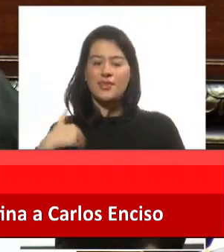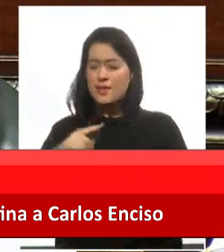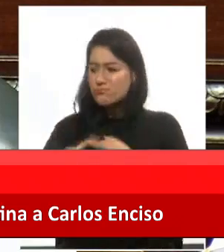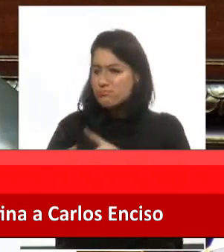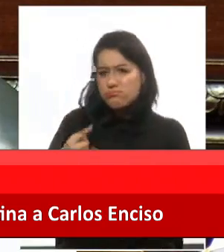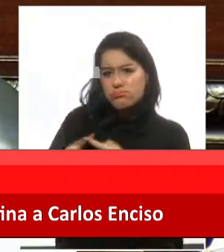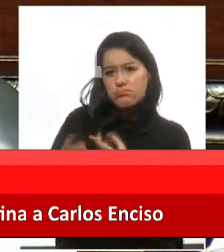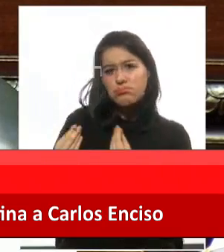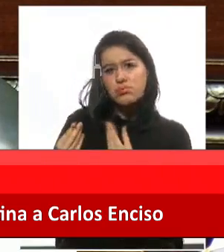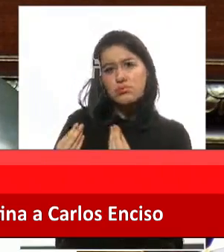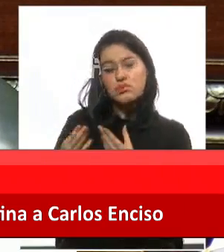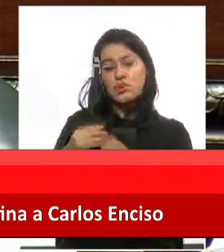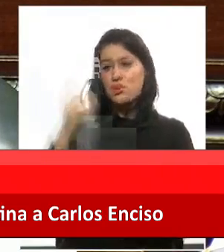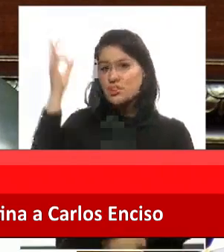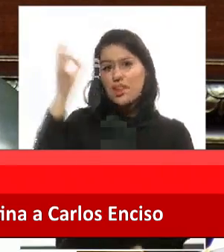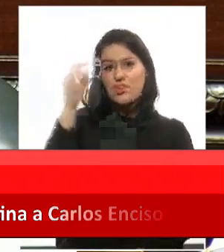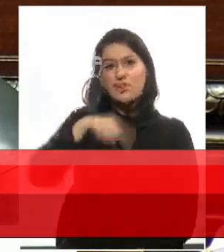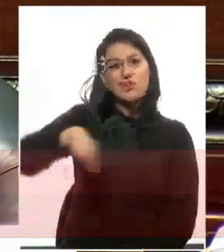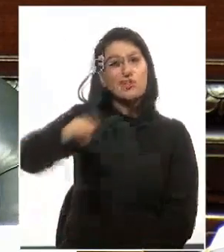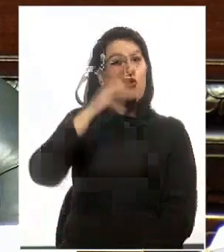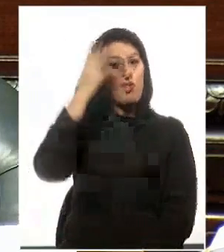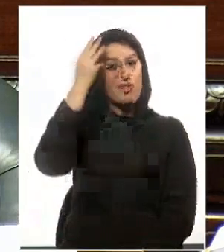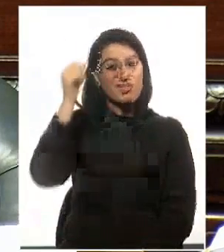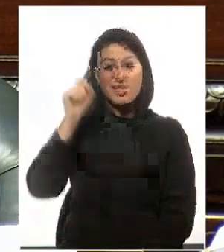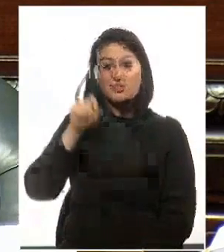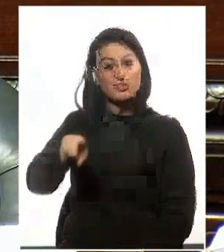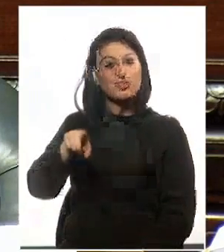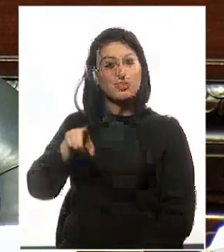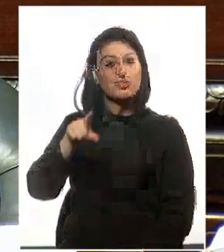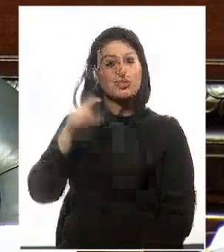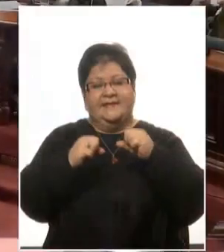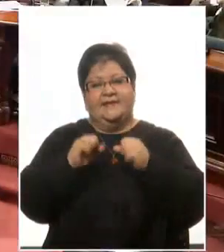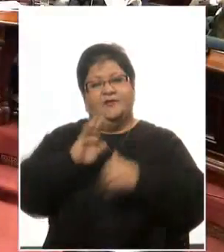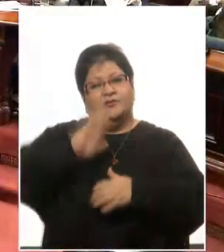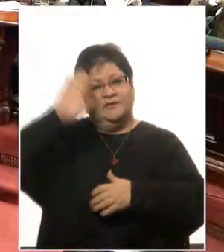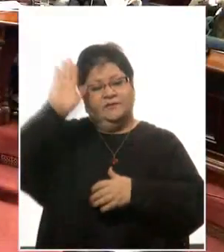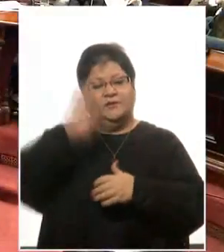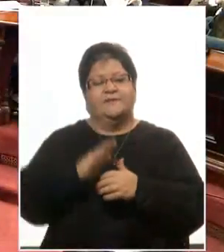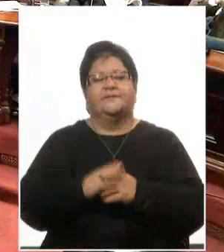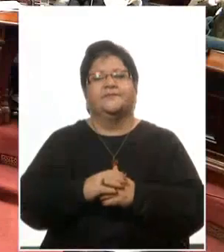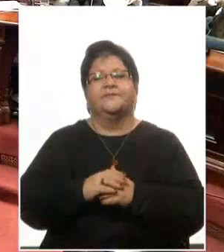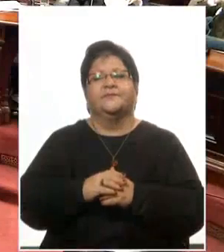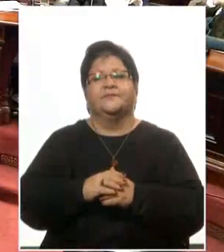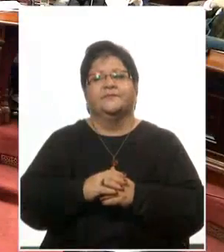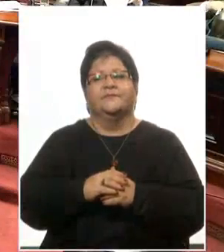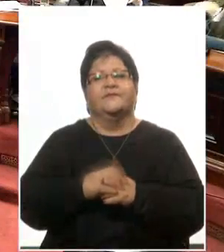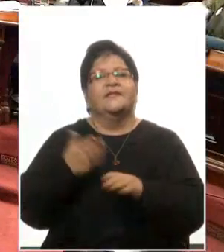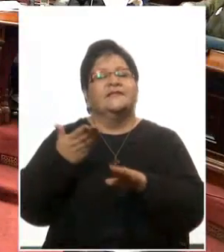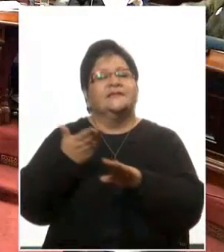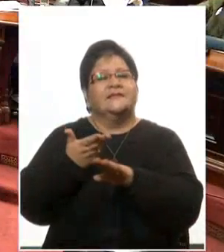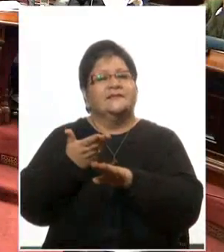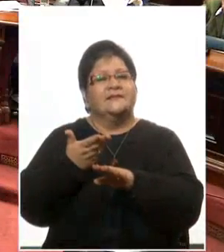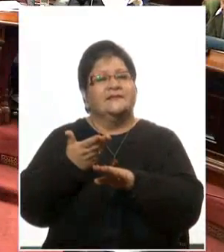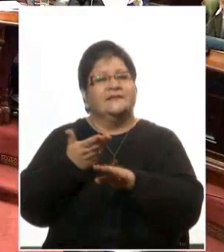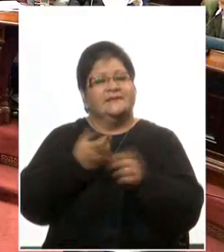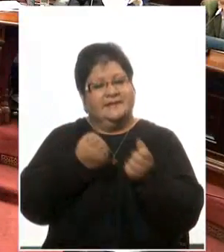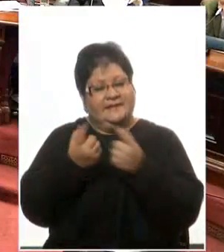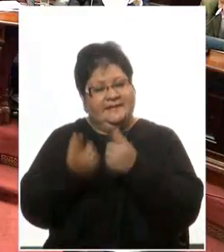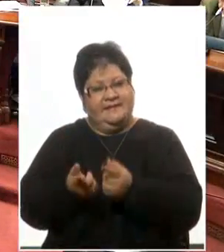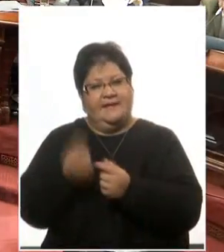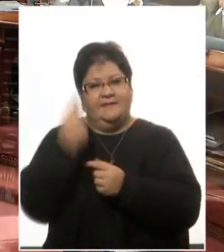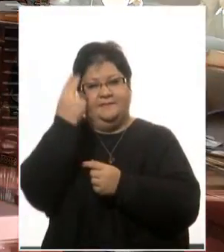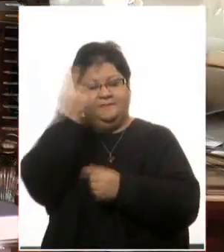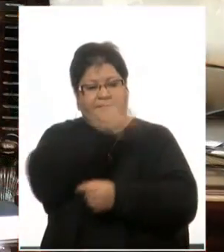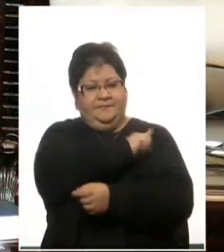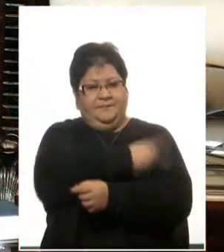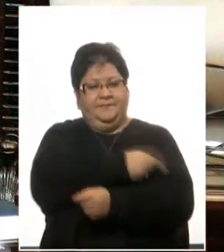los senadores no les escapará la trascendencia que tiene ese puesto para la política exterior de nuestro país y especialmente